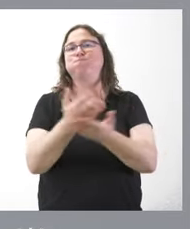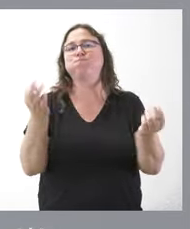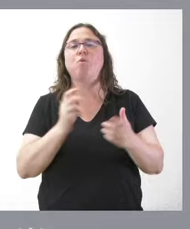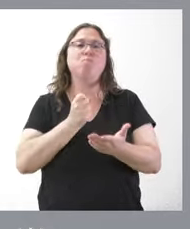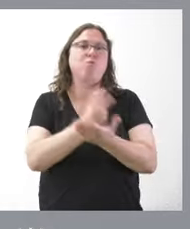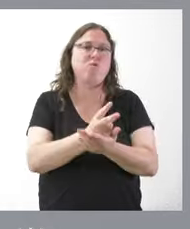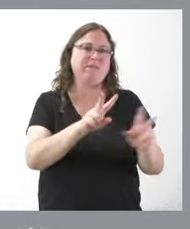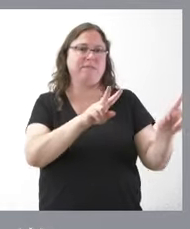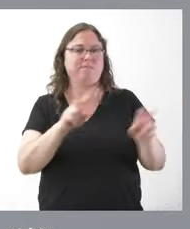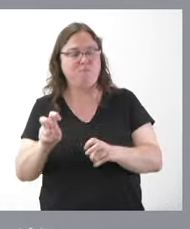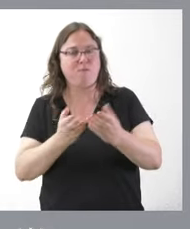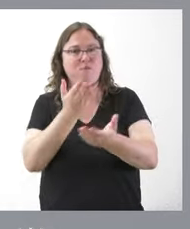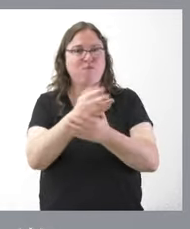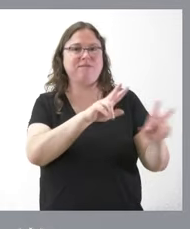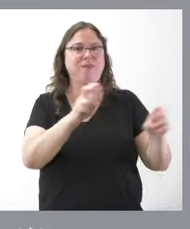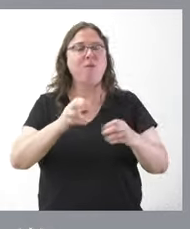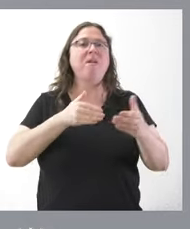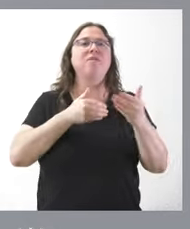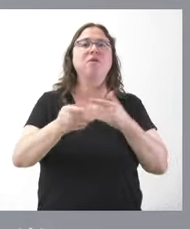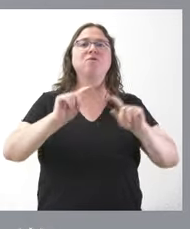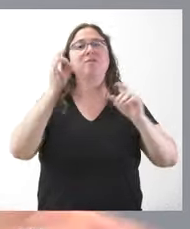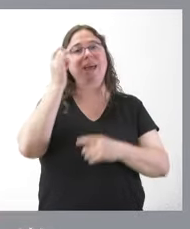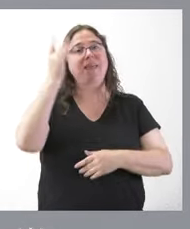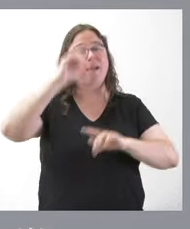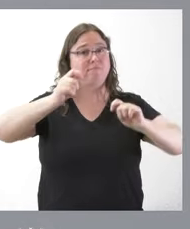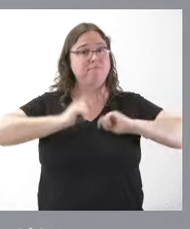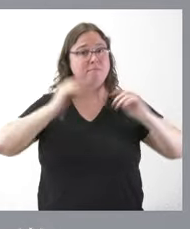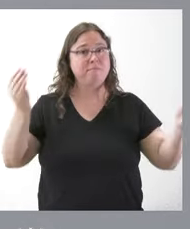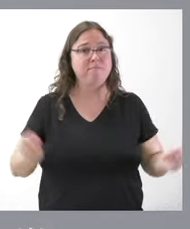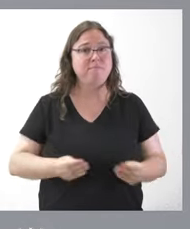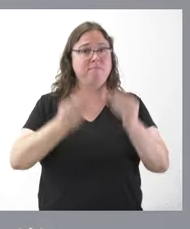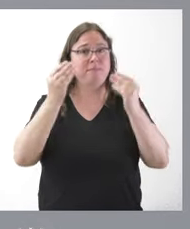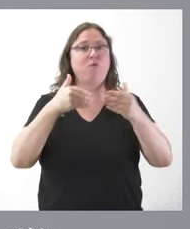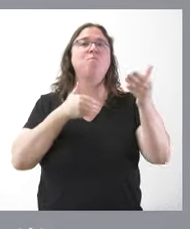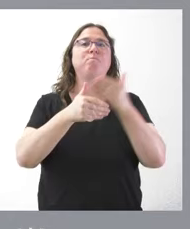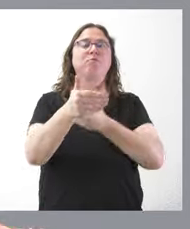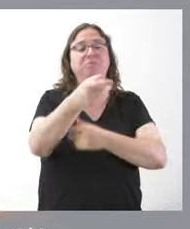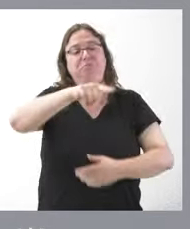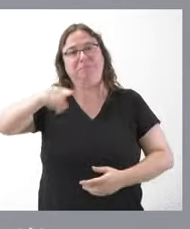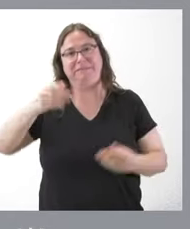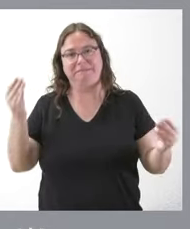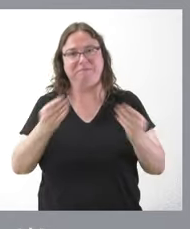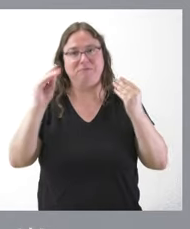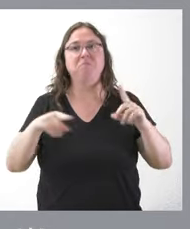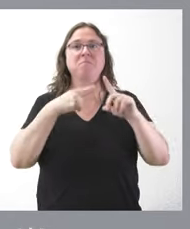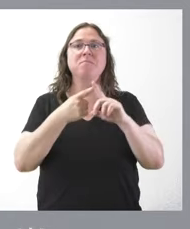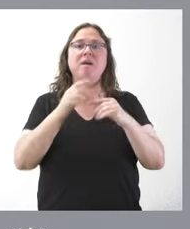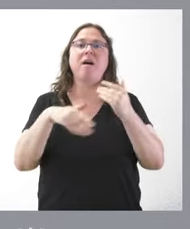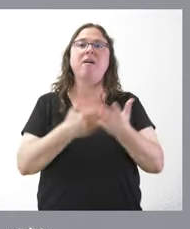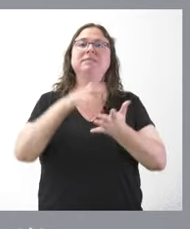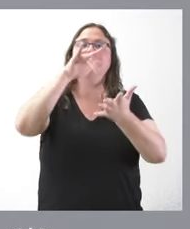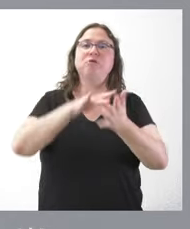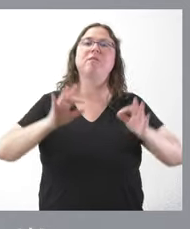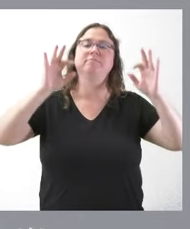propuestas, nuevos retos de futuro, nuevas iniciativas que nos permitan seguir mejorando durante los próximos meses, y, por tanto, hasta la celebración